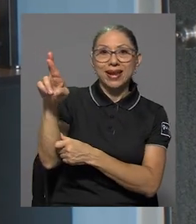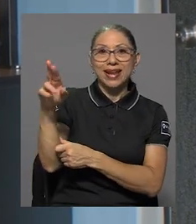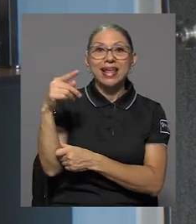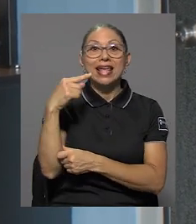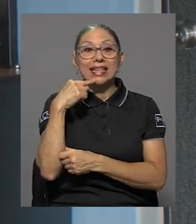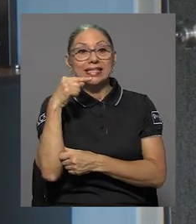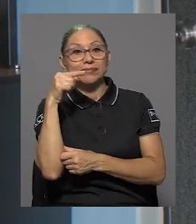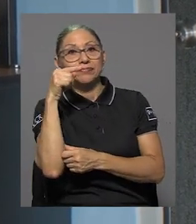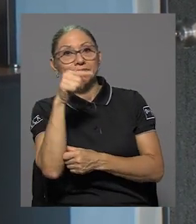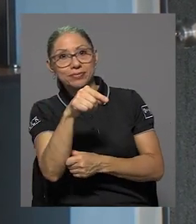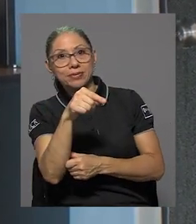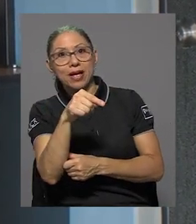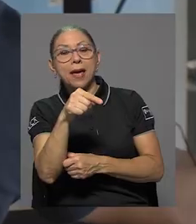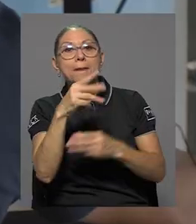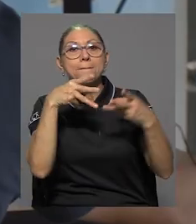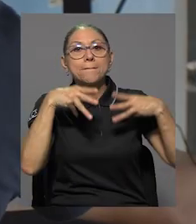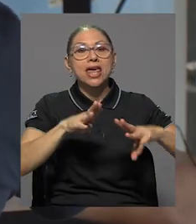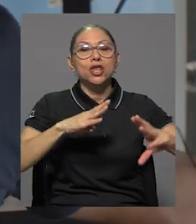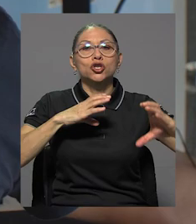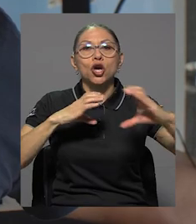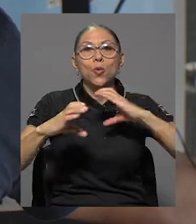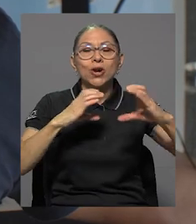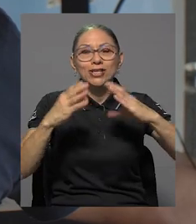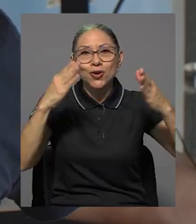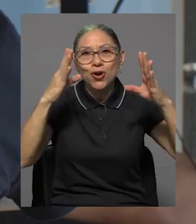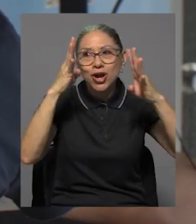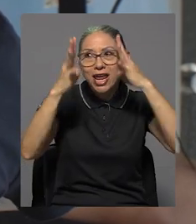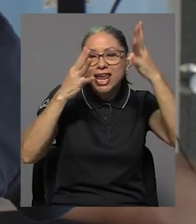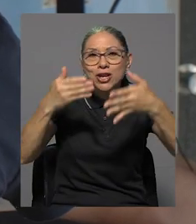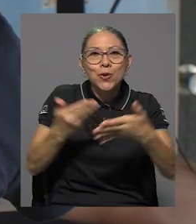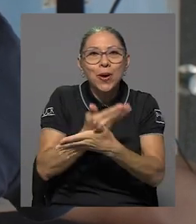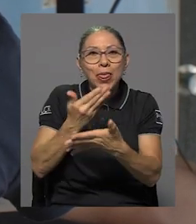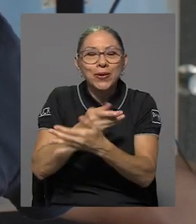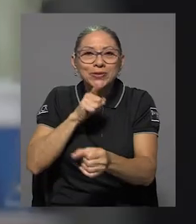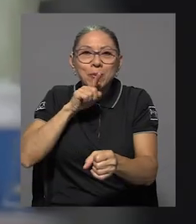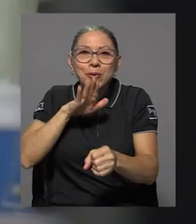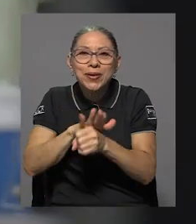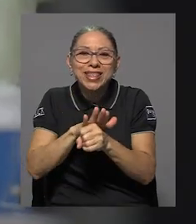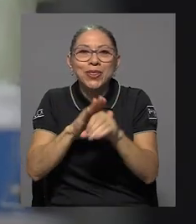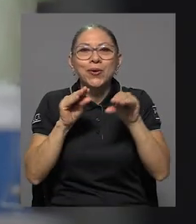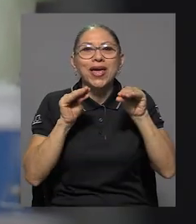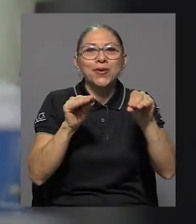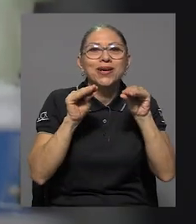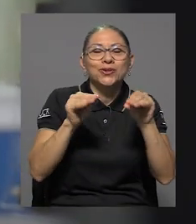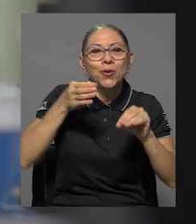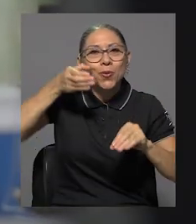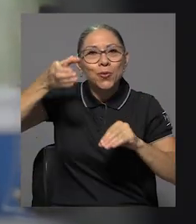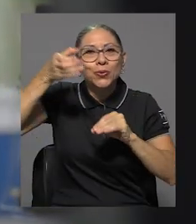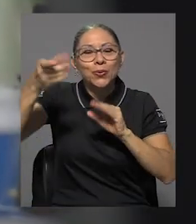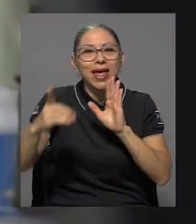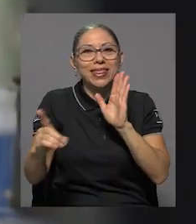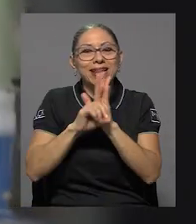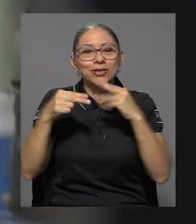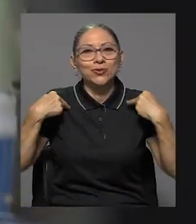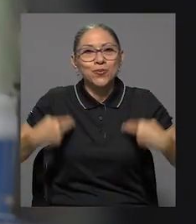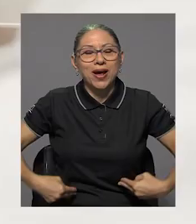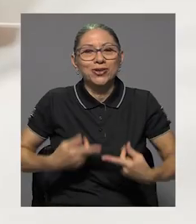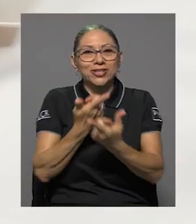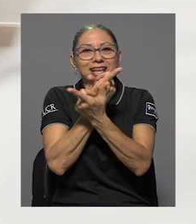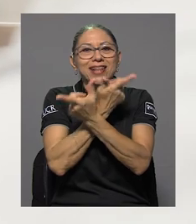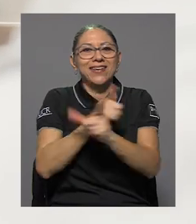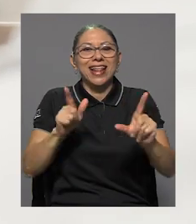medios de comunicación innovadores comprometidos con la educación, la cultura, los derechos humanos y la libertad de expresión.